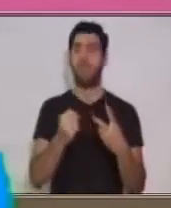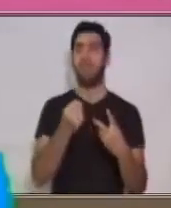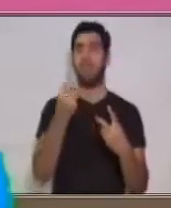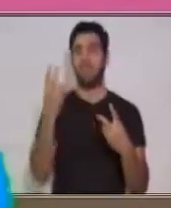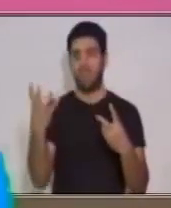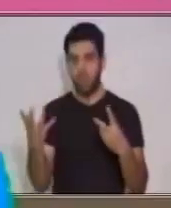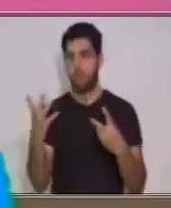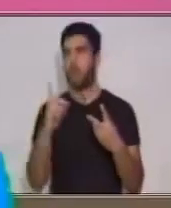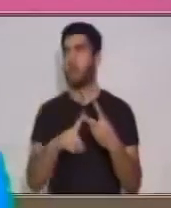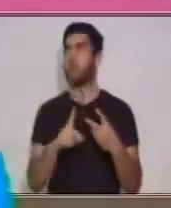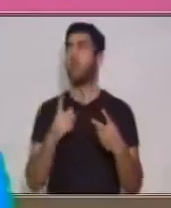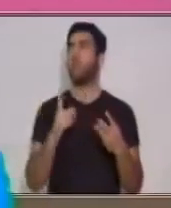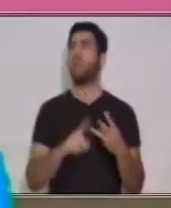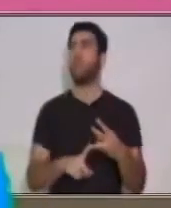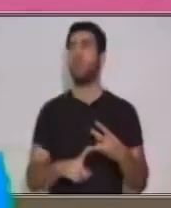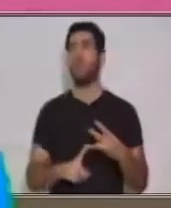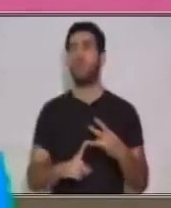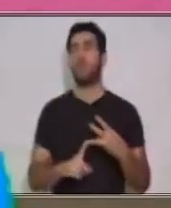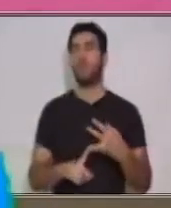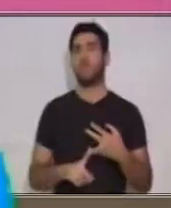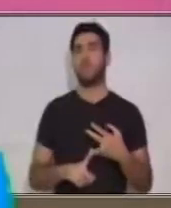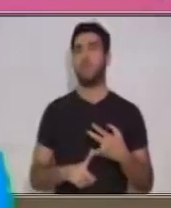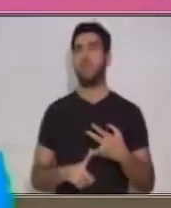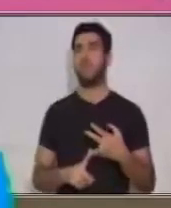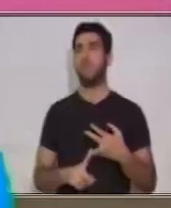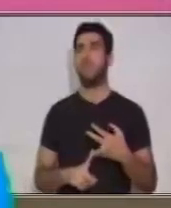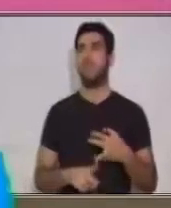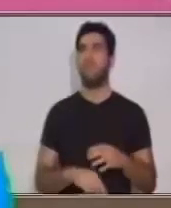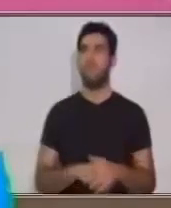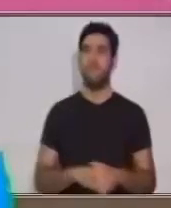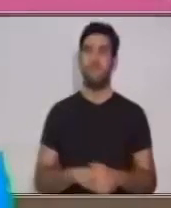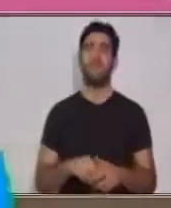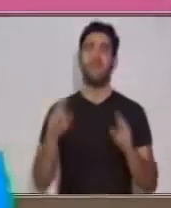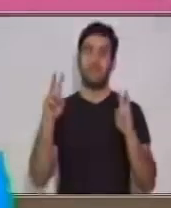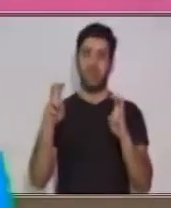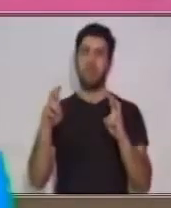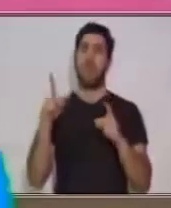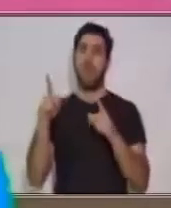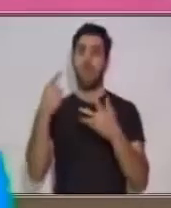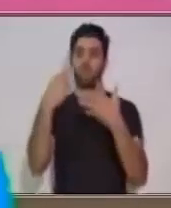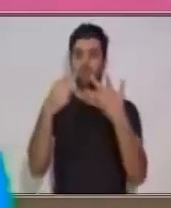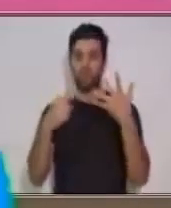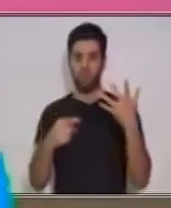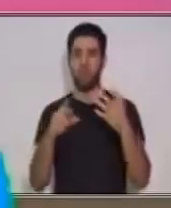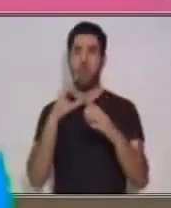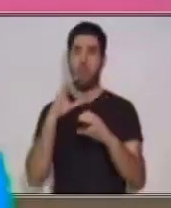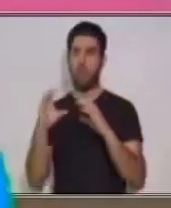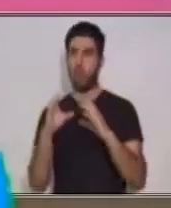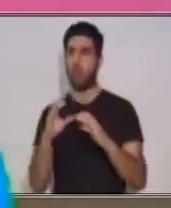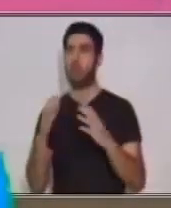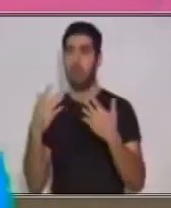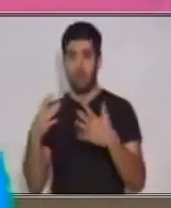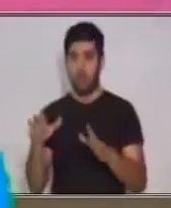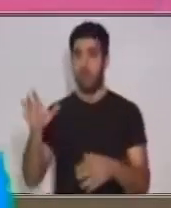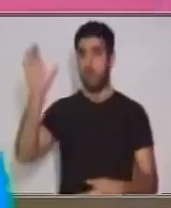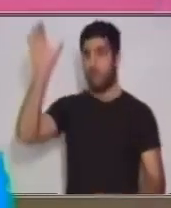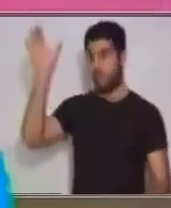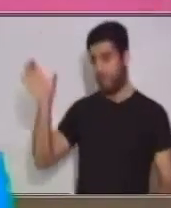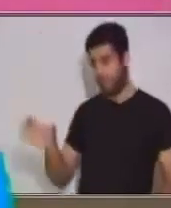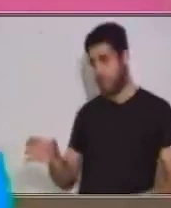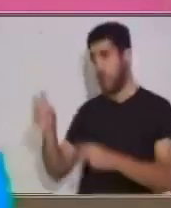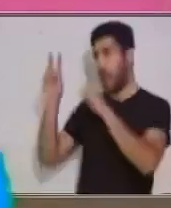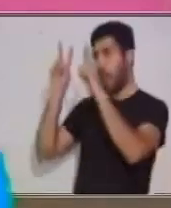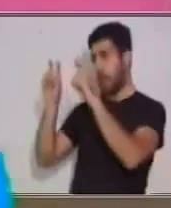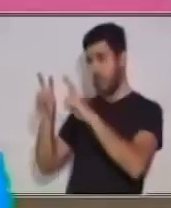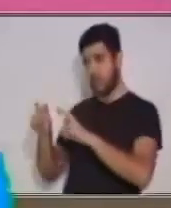palabras claves porque nos daban pie hasta dónde íbamos a hablar. Y los medios de comunicación. Pero para la comprensión analítica,